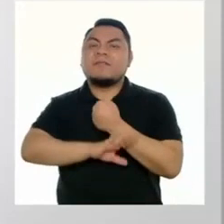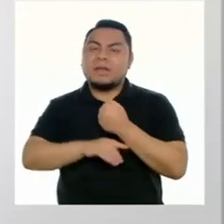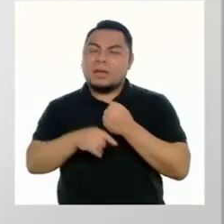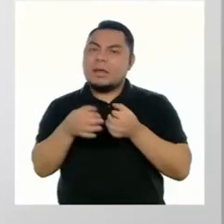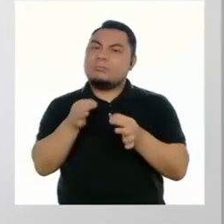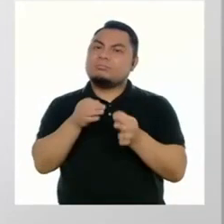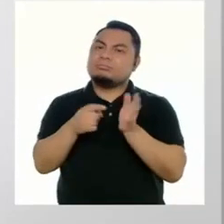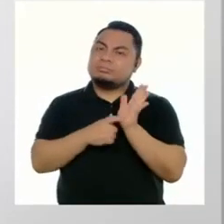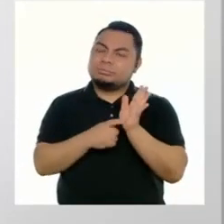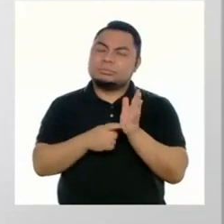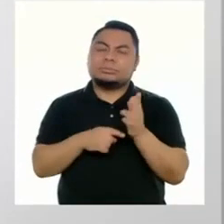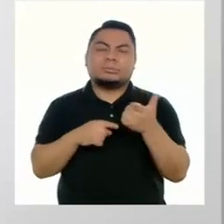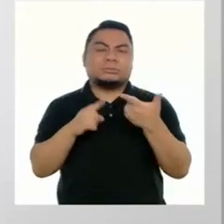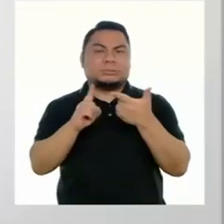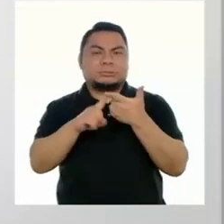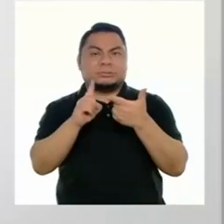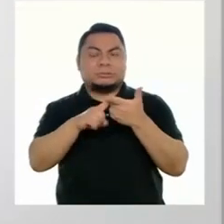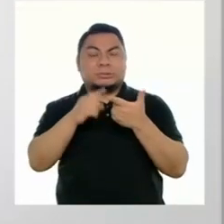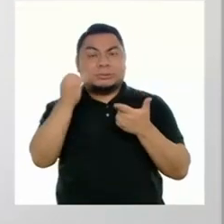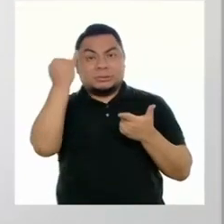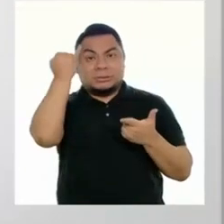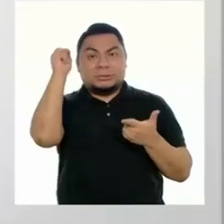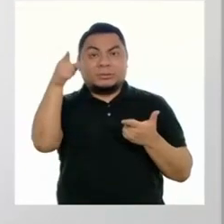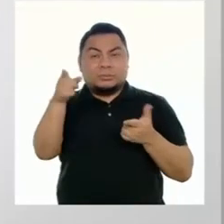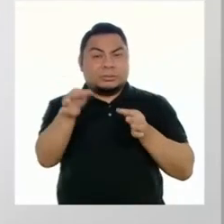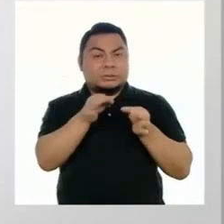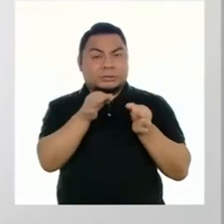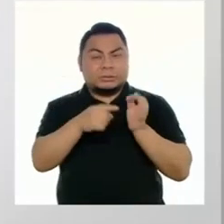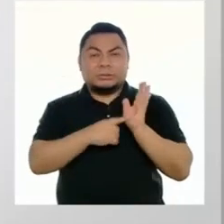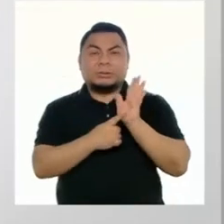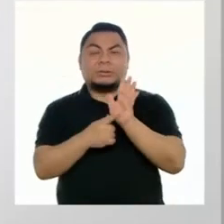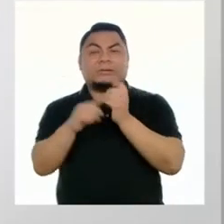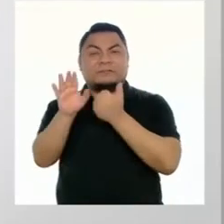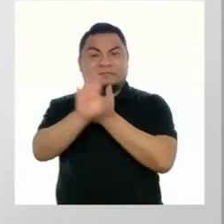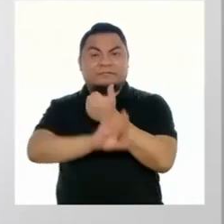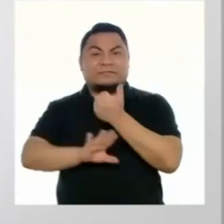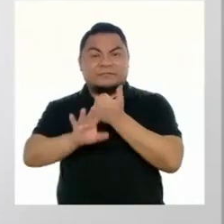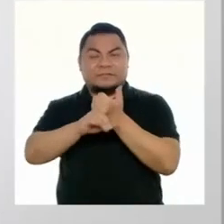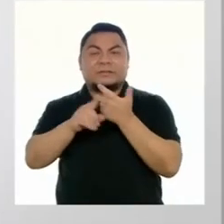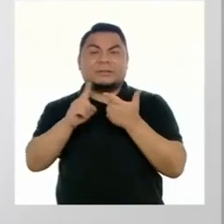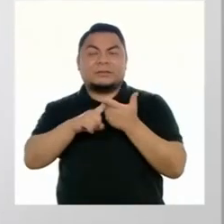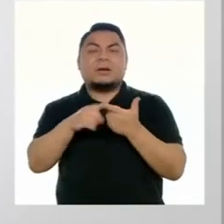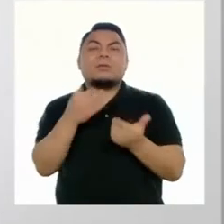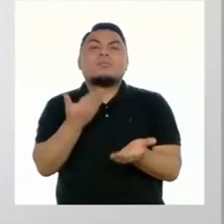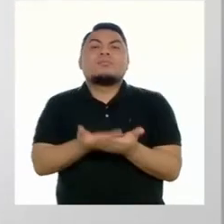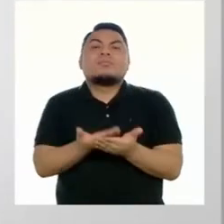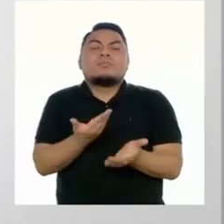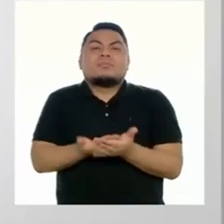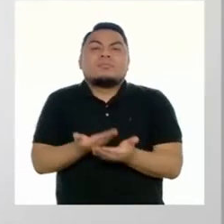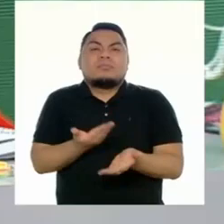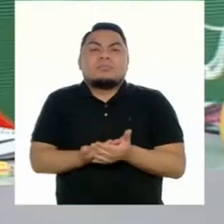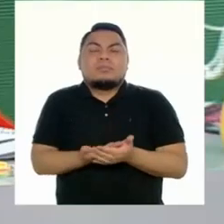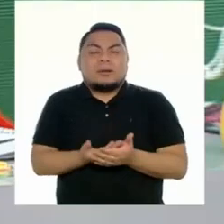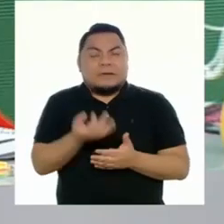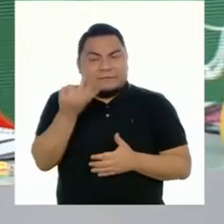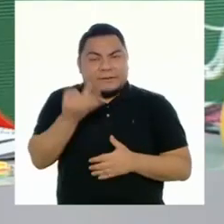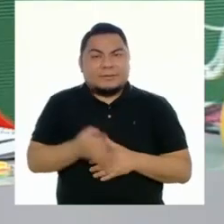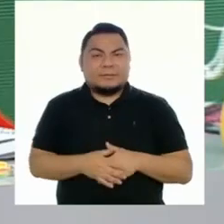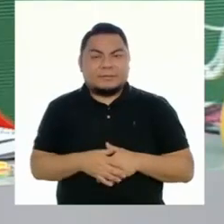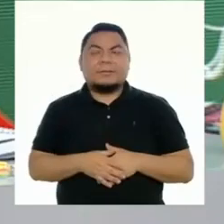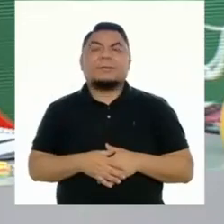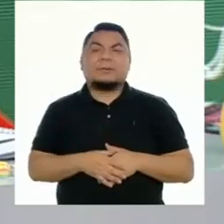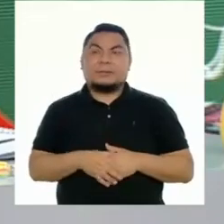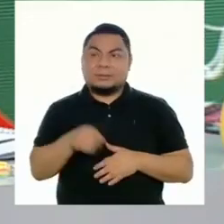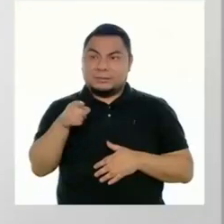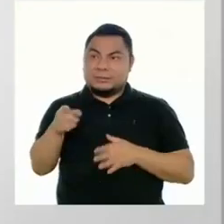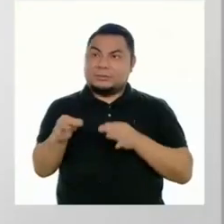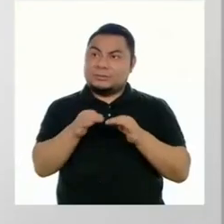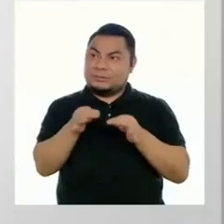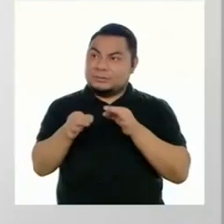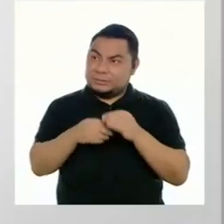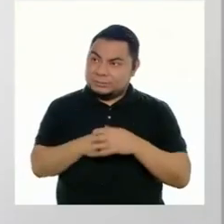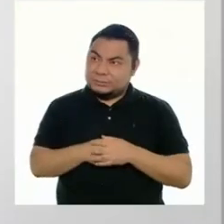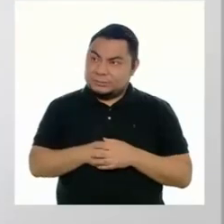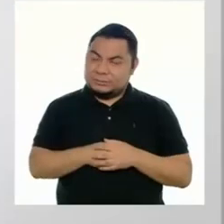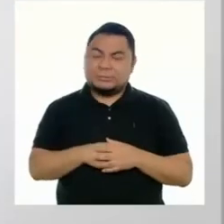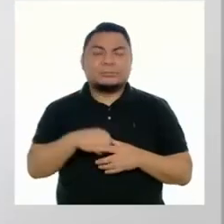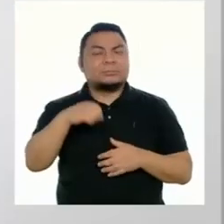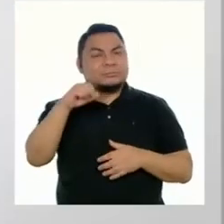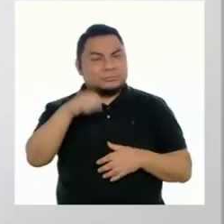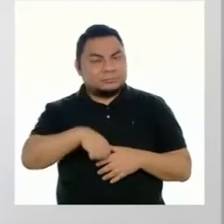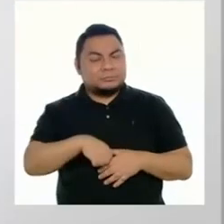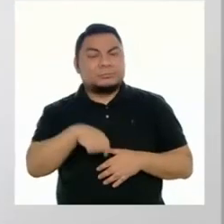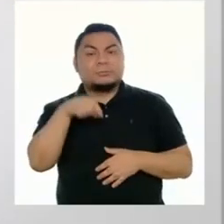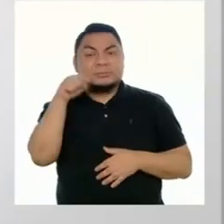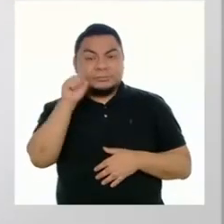En segundo lugar, esta idea que estás tratando de defender se sustenta con razones sólidas. ¿Esos serían los argumentos? En